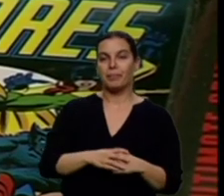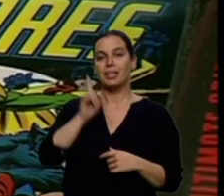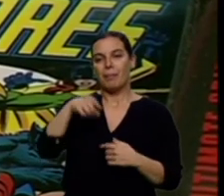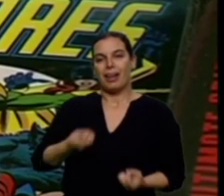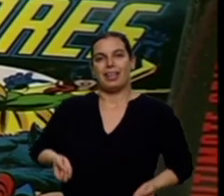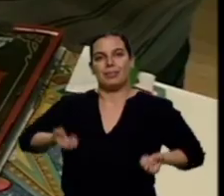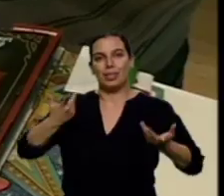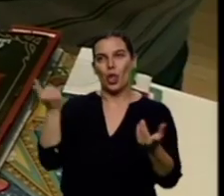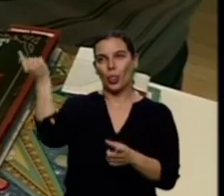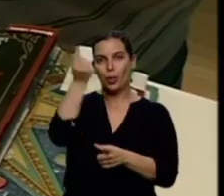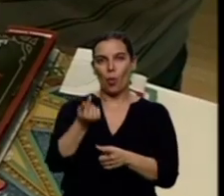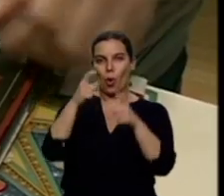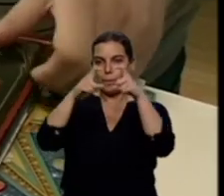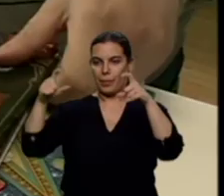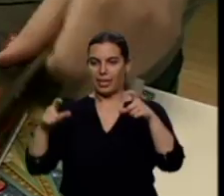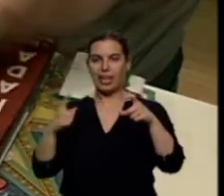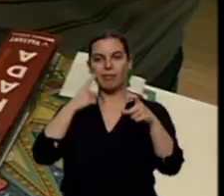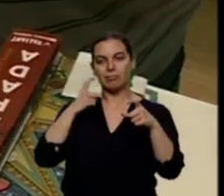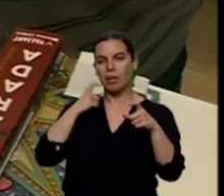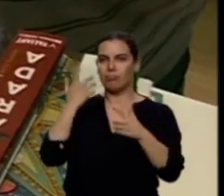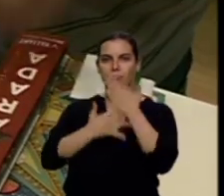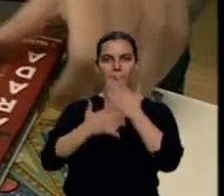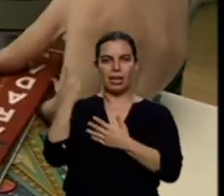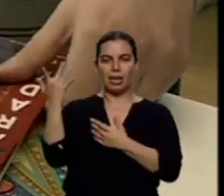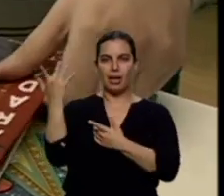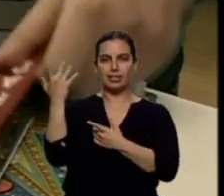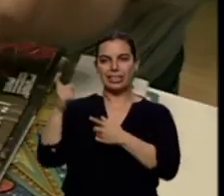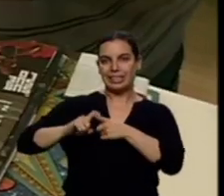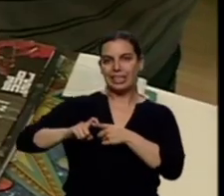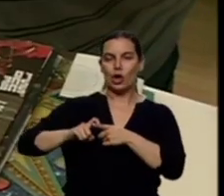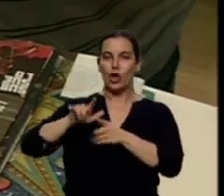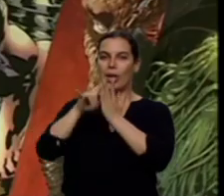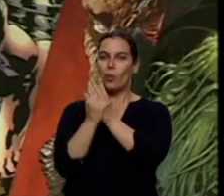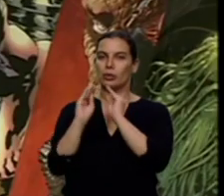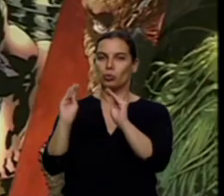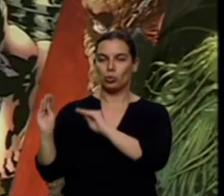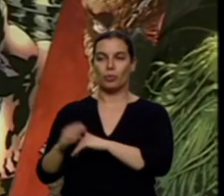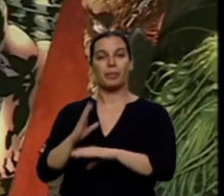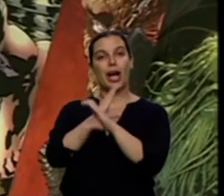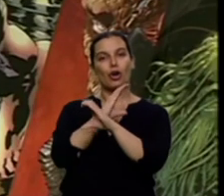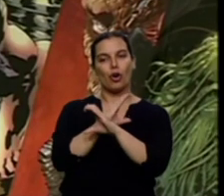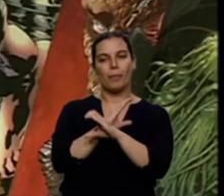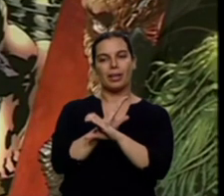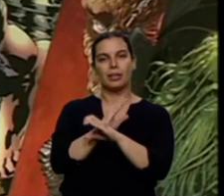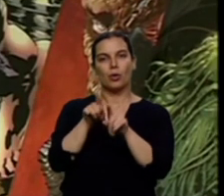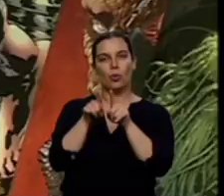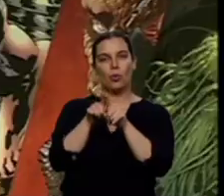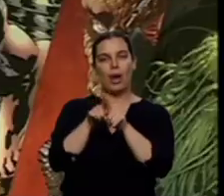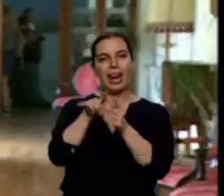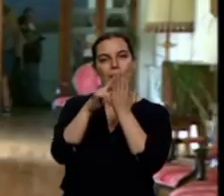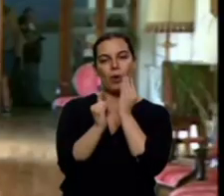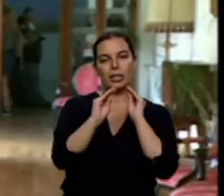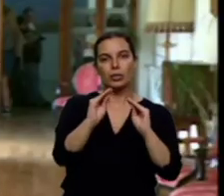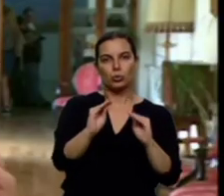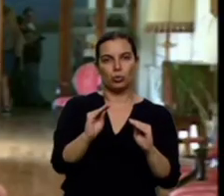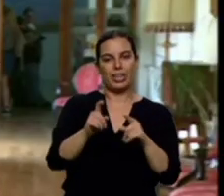tradicionales a la mezcla de estilos que la dotan del lenguaje concreto. El cómic tiene su propia personalidad, su propio lenguaje y los grandes autores a veces lo